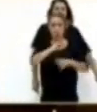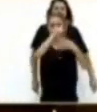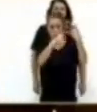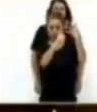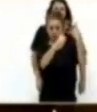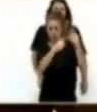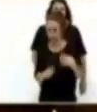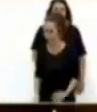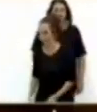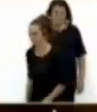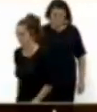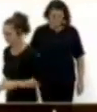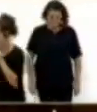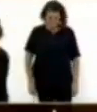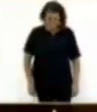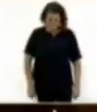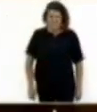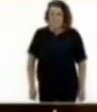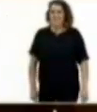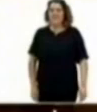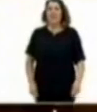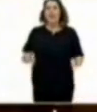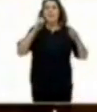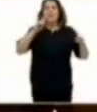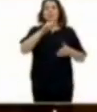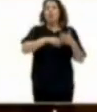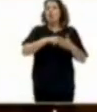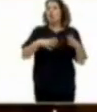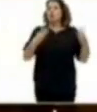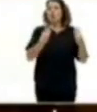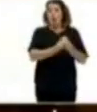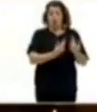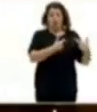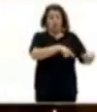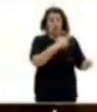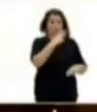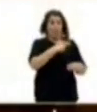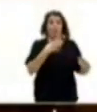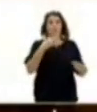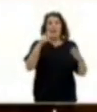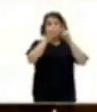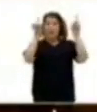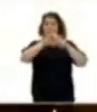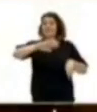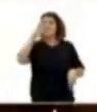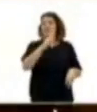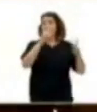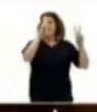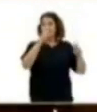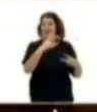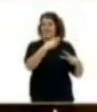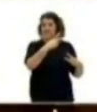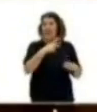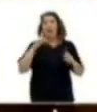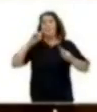prohibición de los contratos con el sector público y las administraciones públicas con empresas sancionadas en materia fiscal, en previsión de récords laborales,